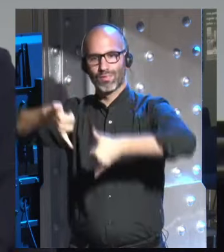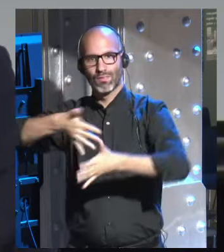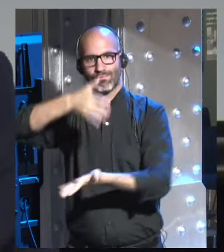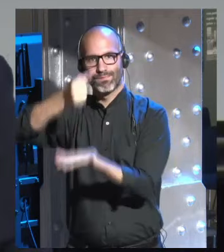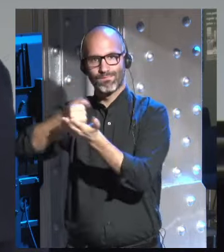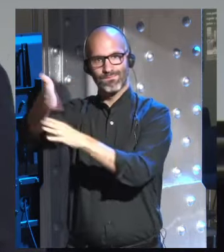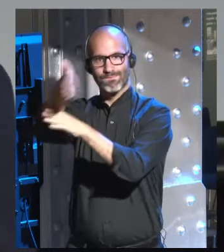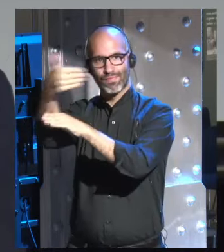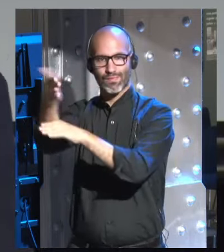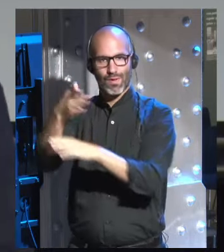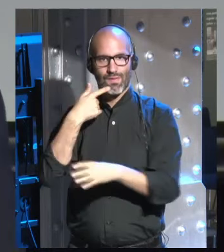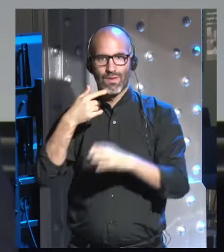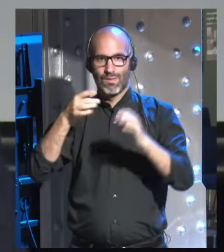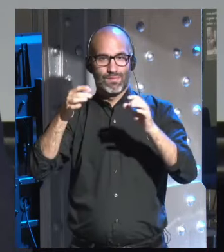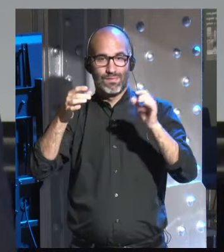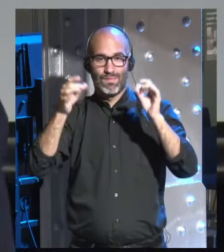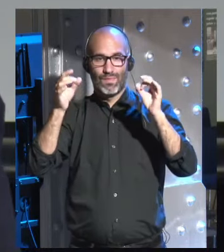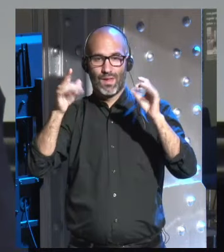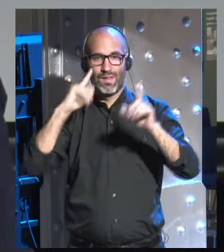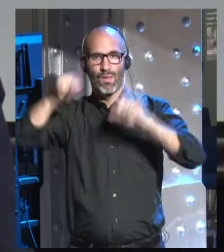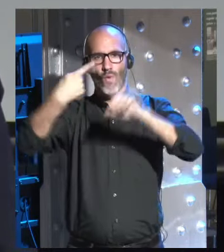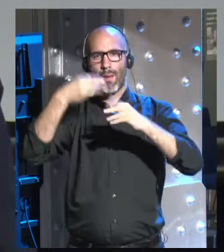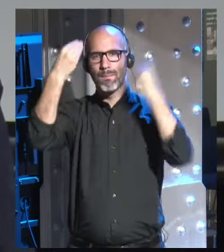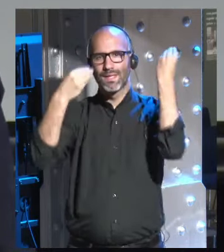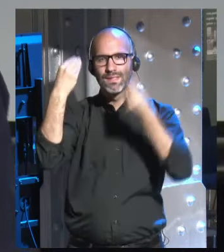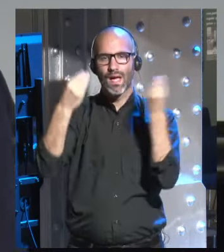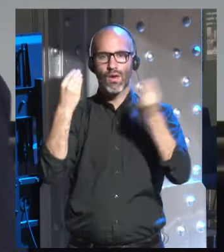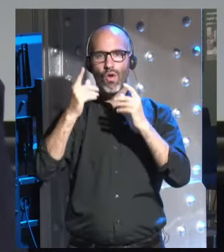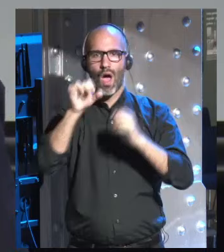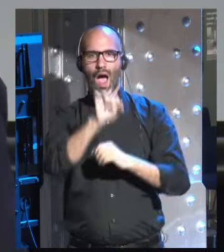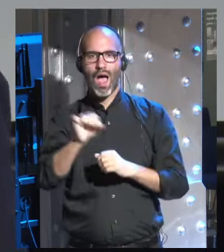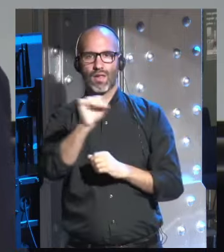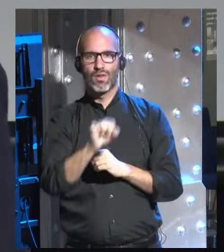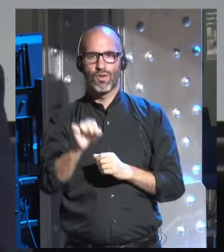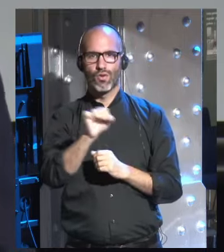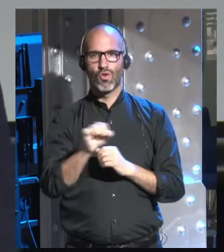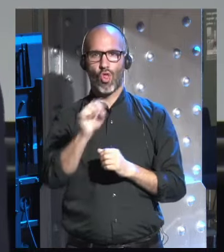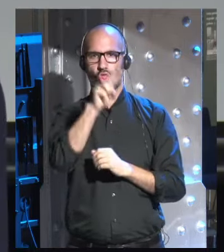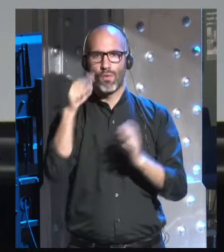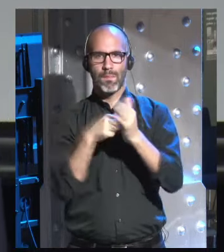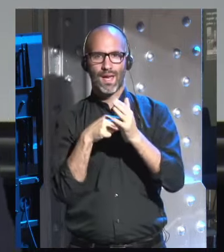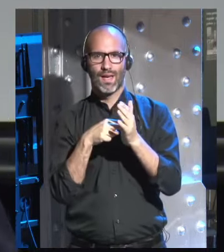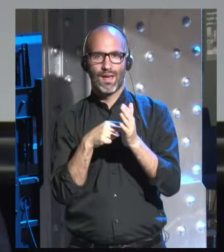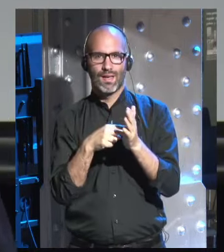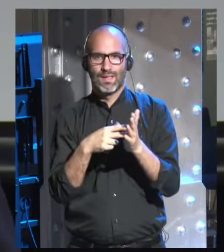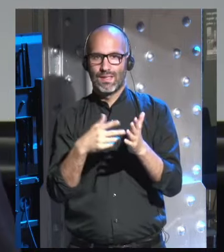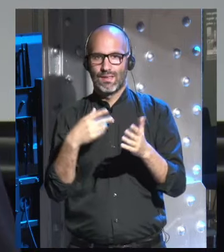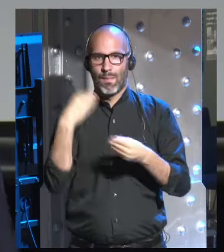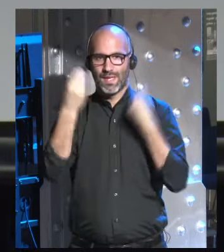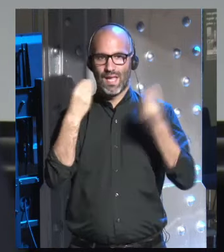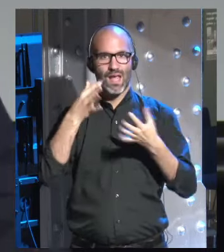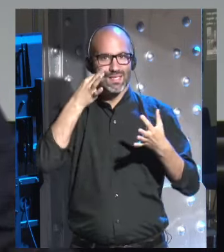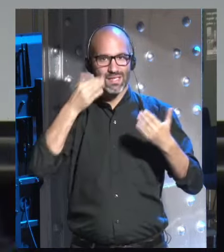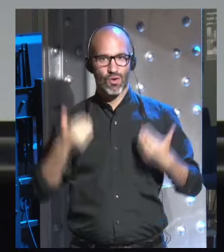parecidas ahora luego pensaron que en el año 2000 los seres humanos